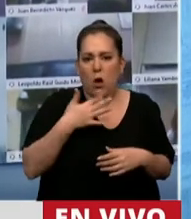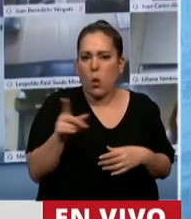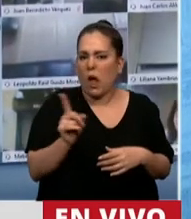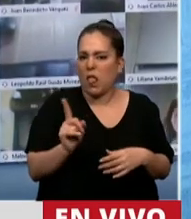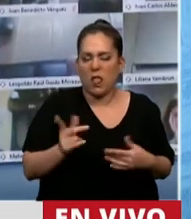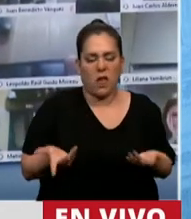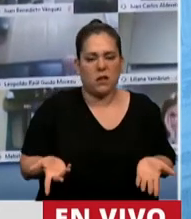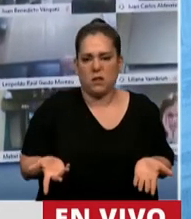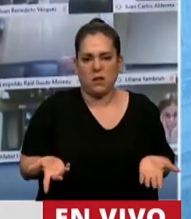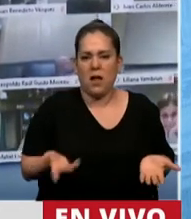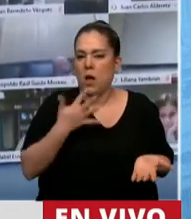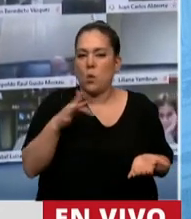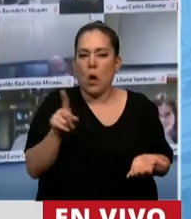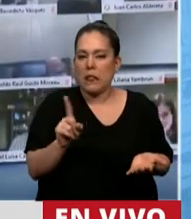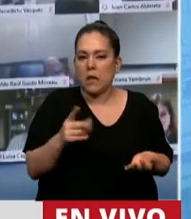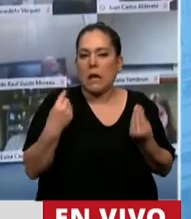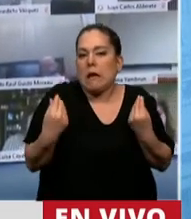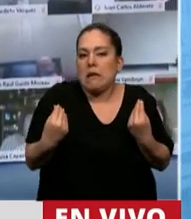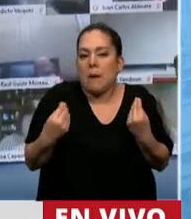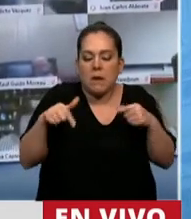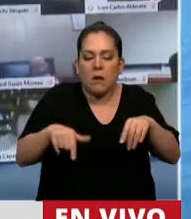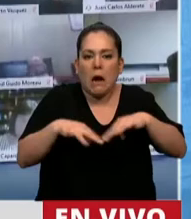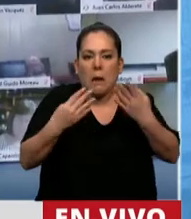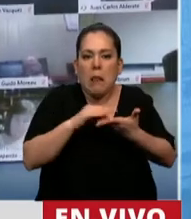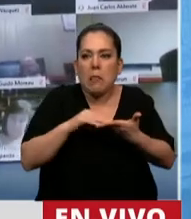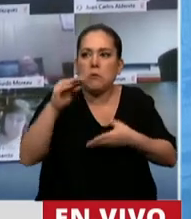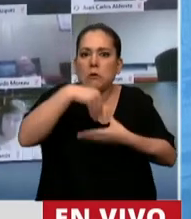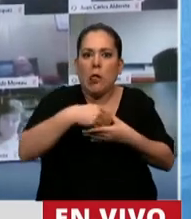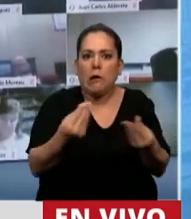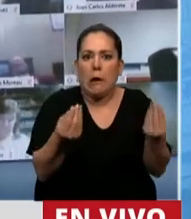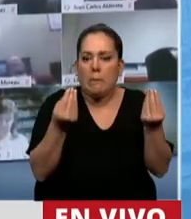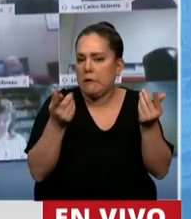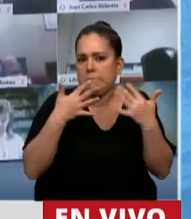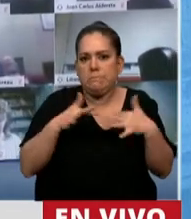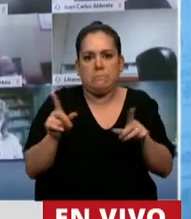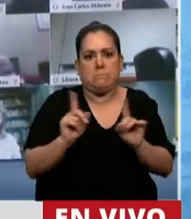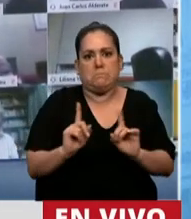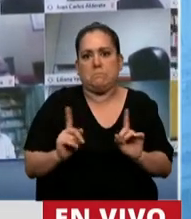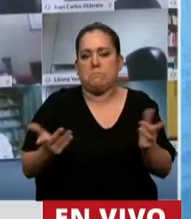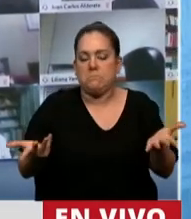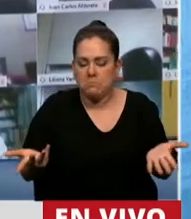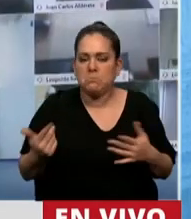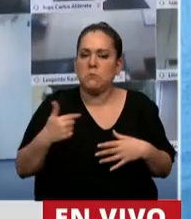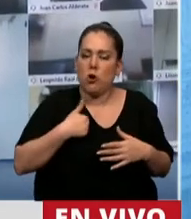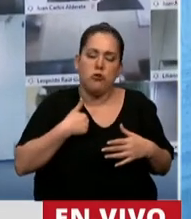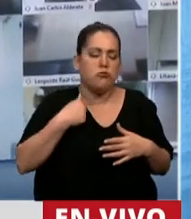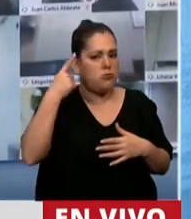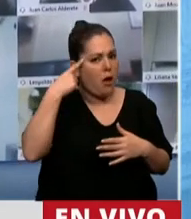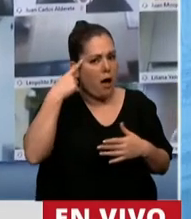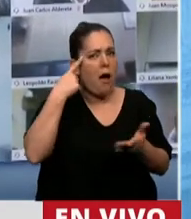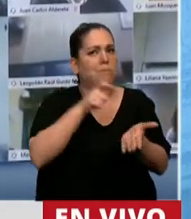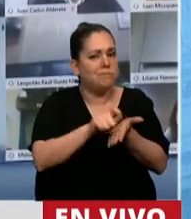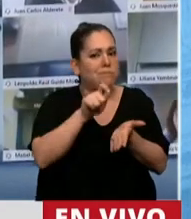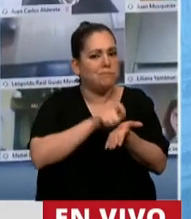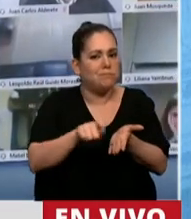está pasando en la Cámara y la verdad es que me he ido construyendo algunas respuestas y he